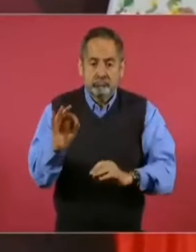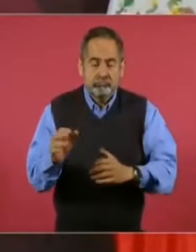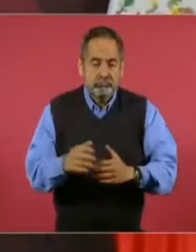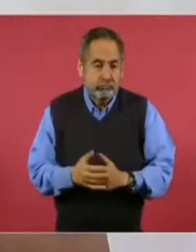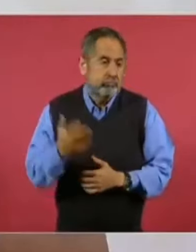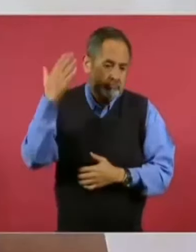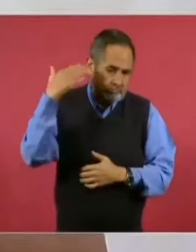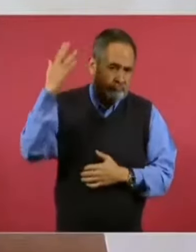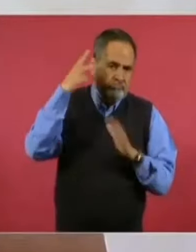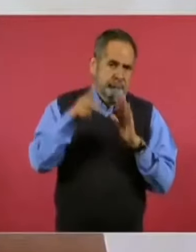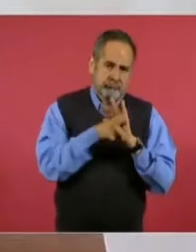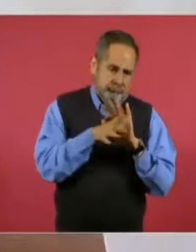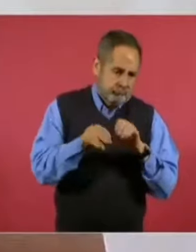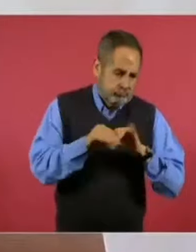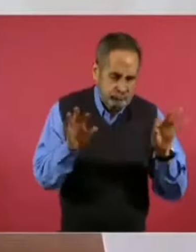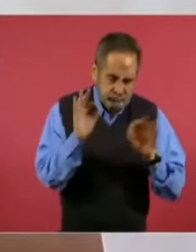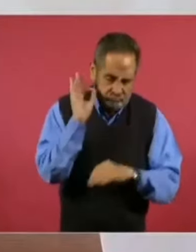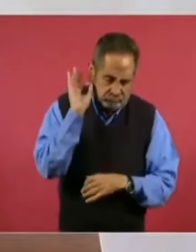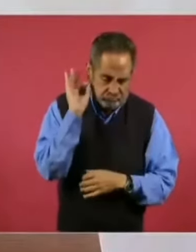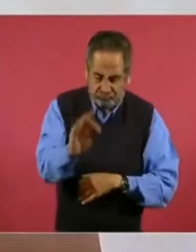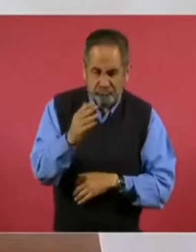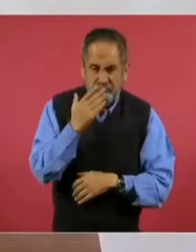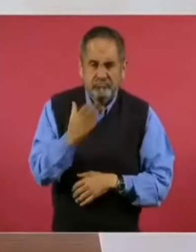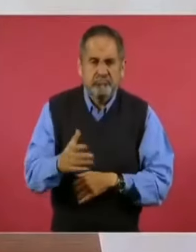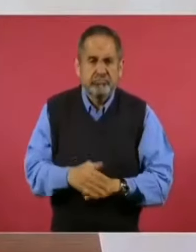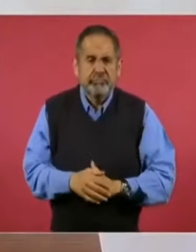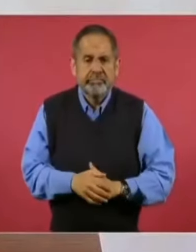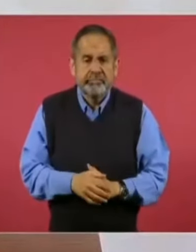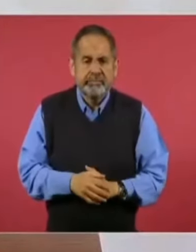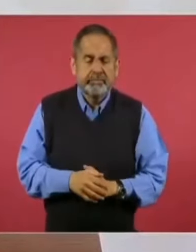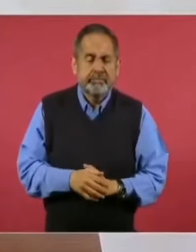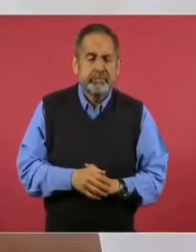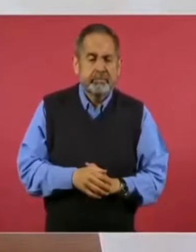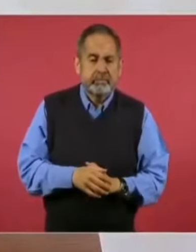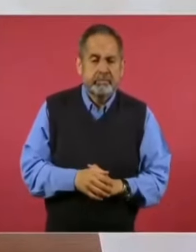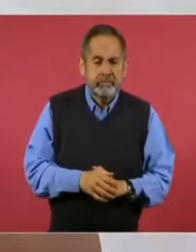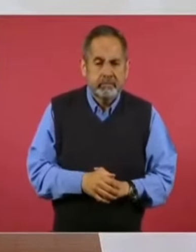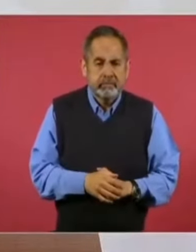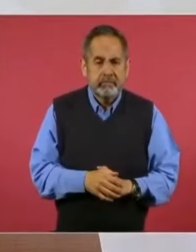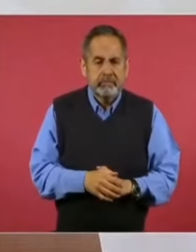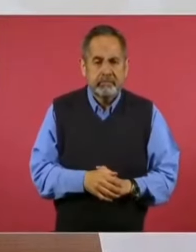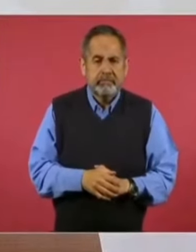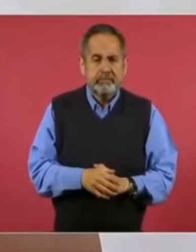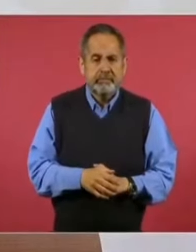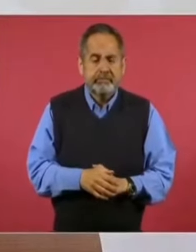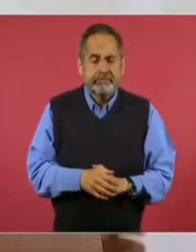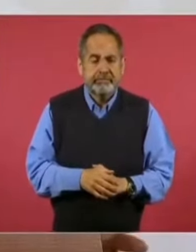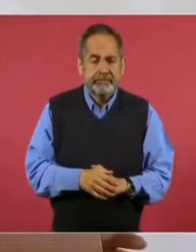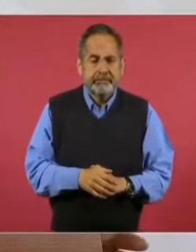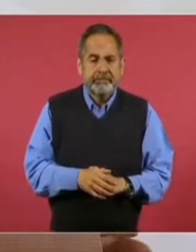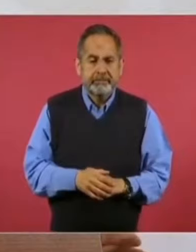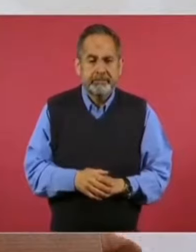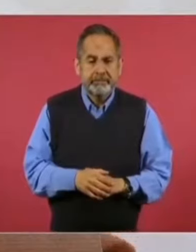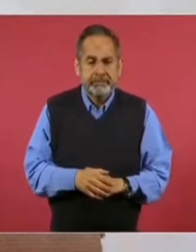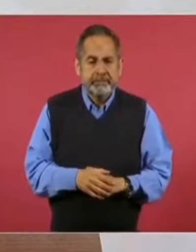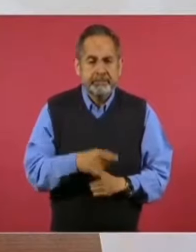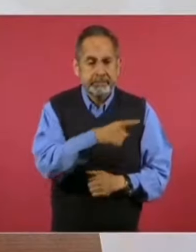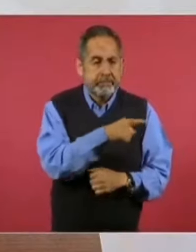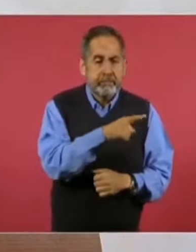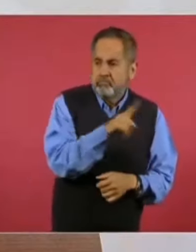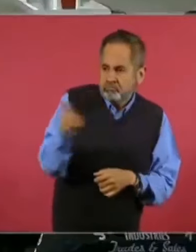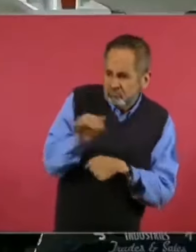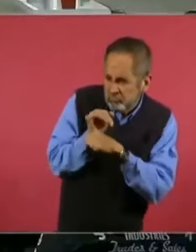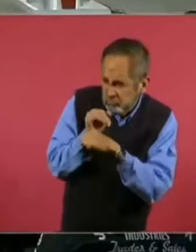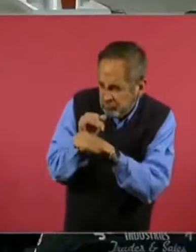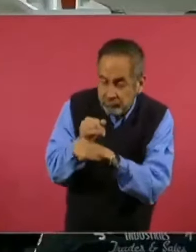prensa menos por espionaje y sí,